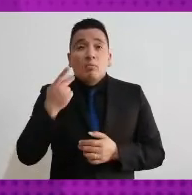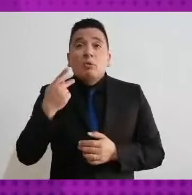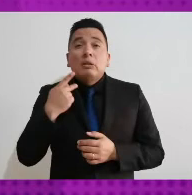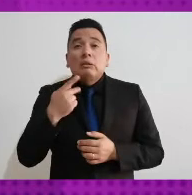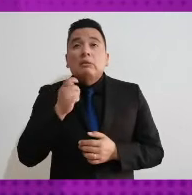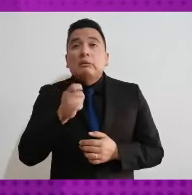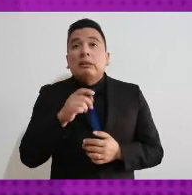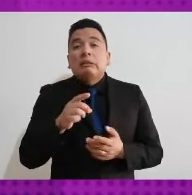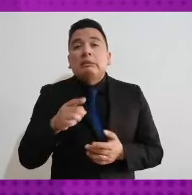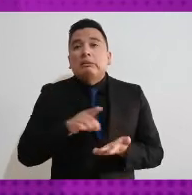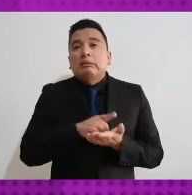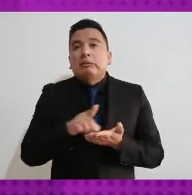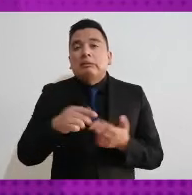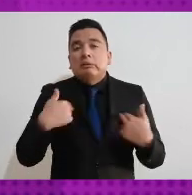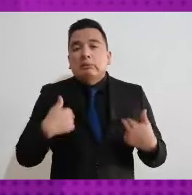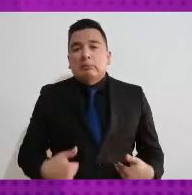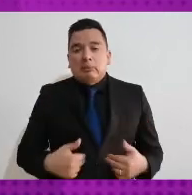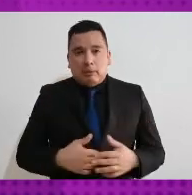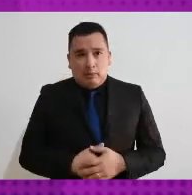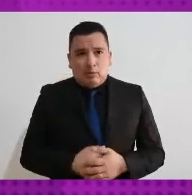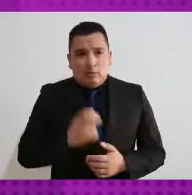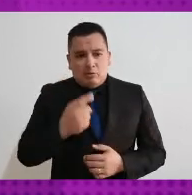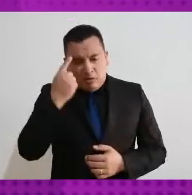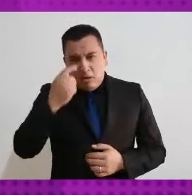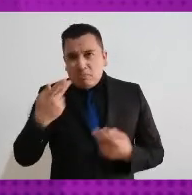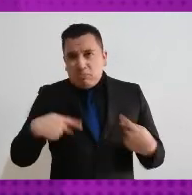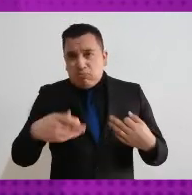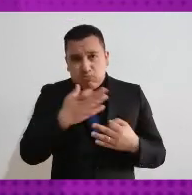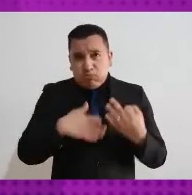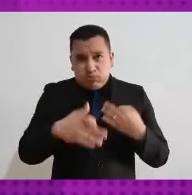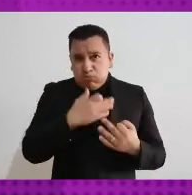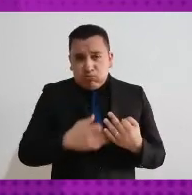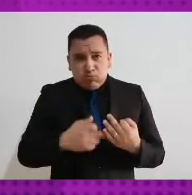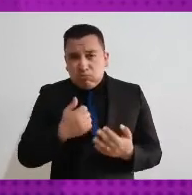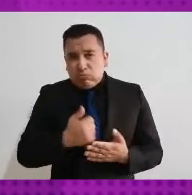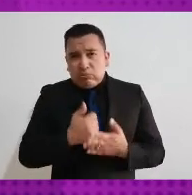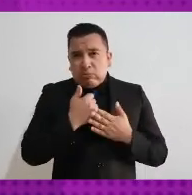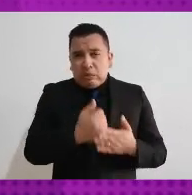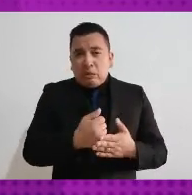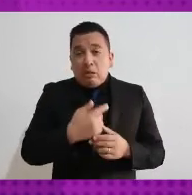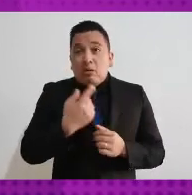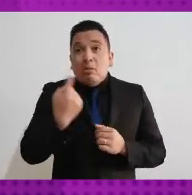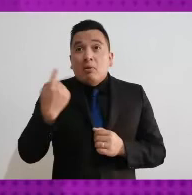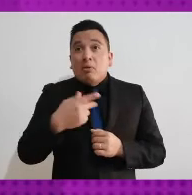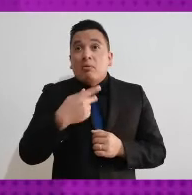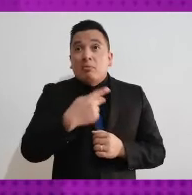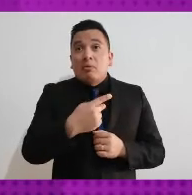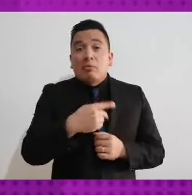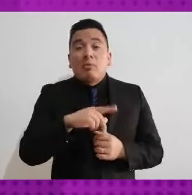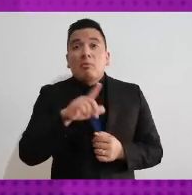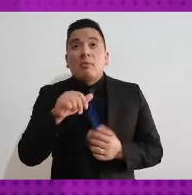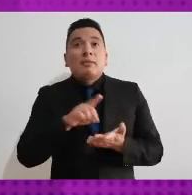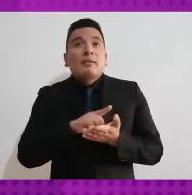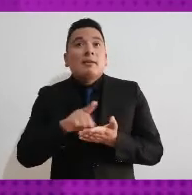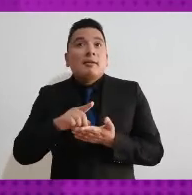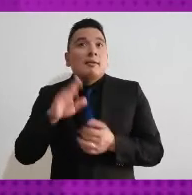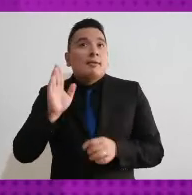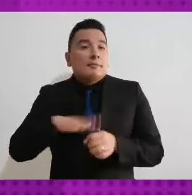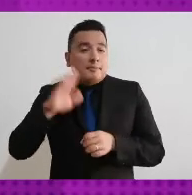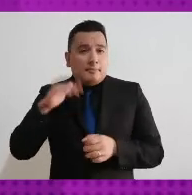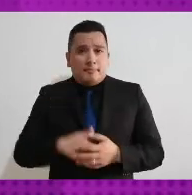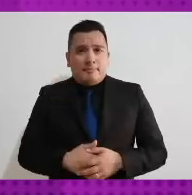derechos humanos y además empoderan a quienes los practican pues impactan en la forma en la que las personas ejercen el resto de sus derechos